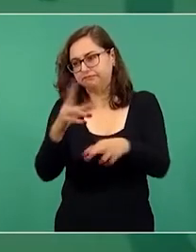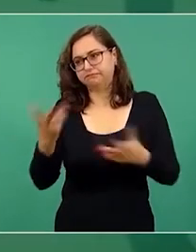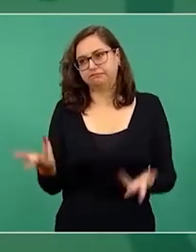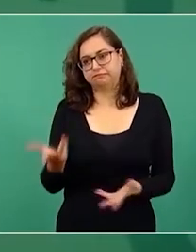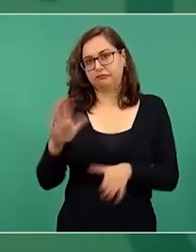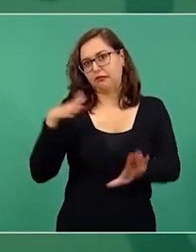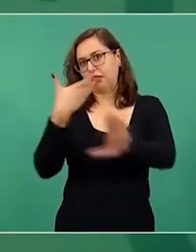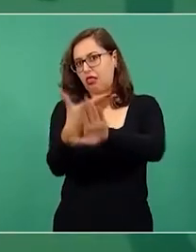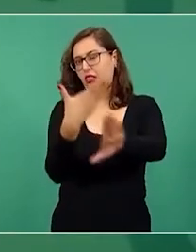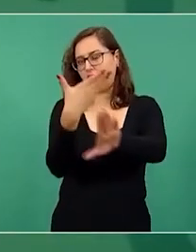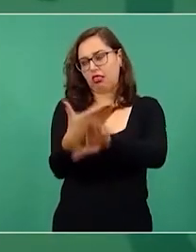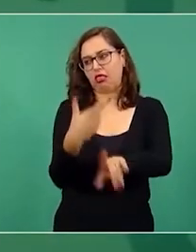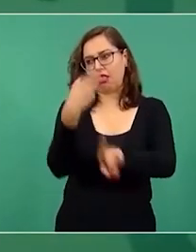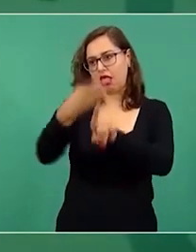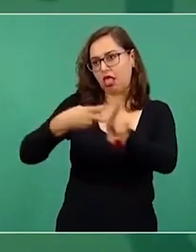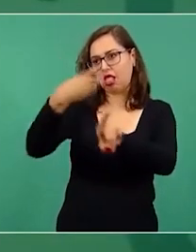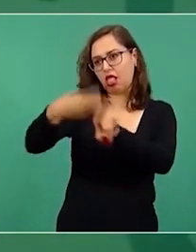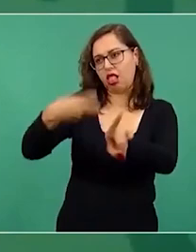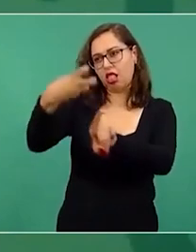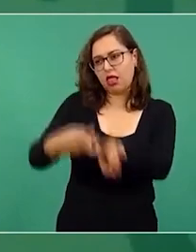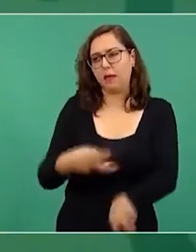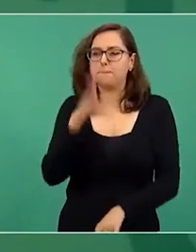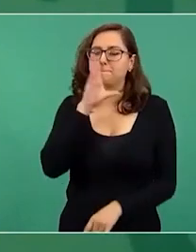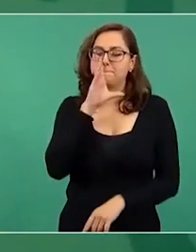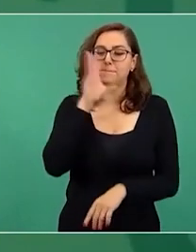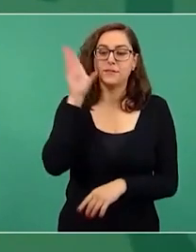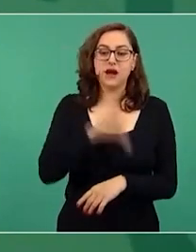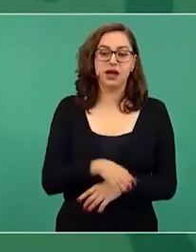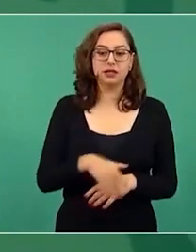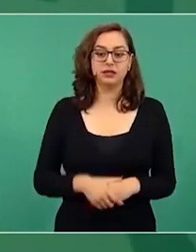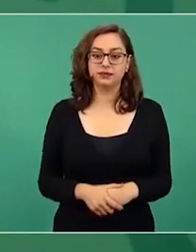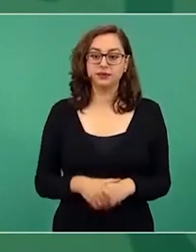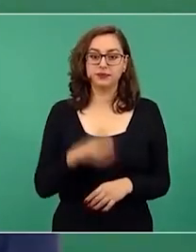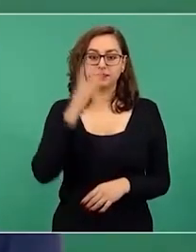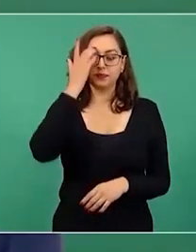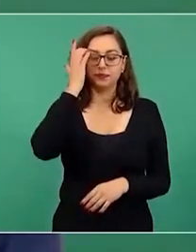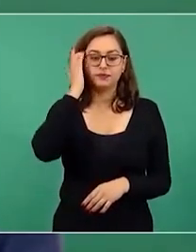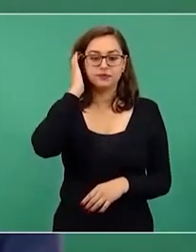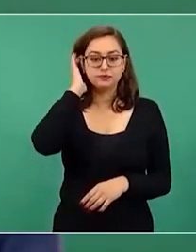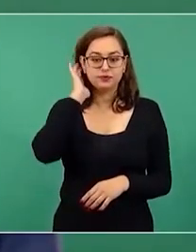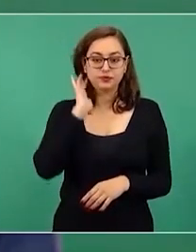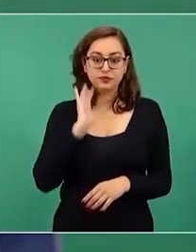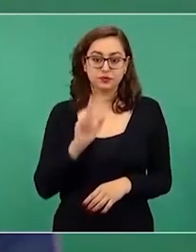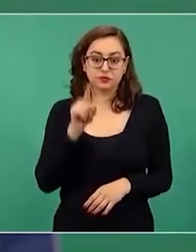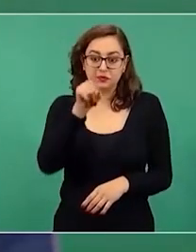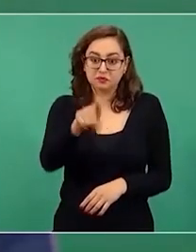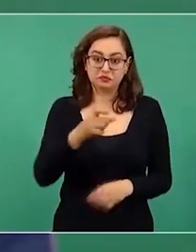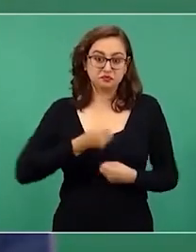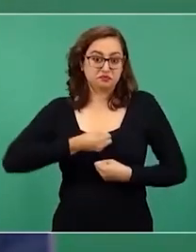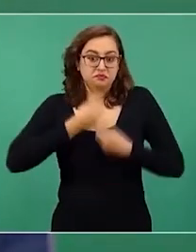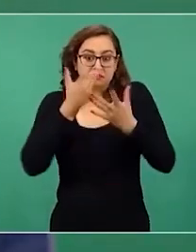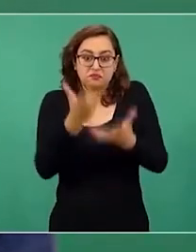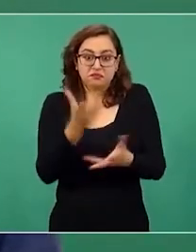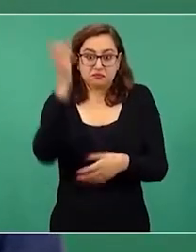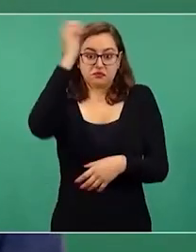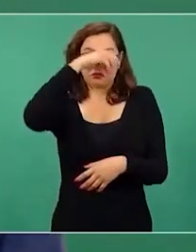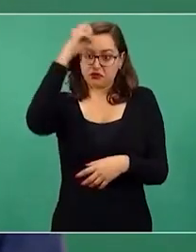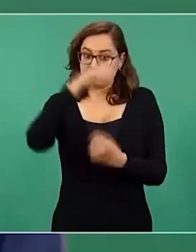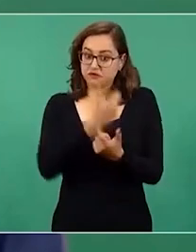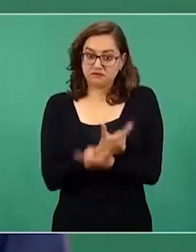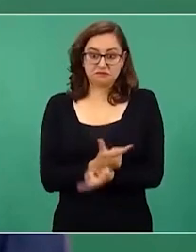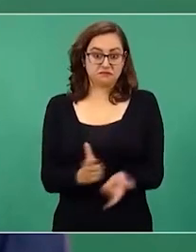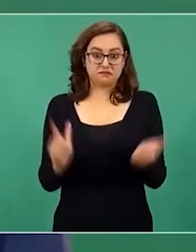cada quien puede expresarse, manifestarse y